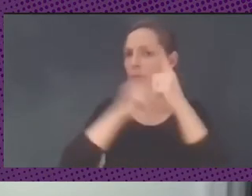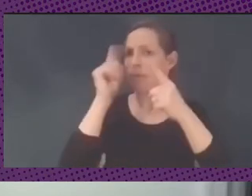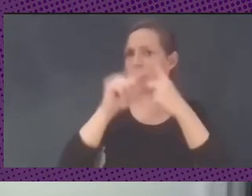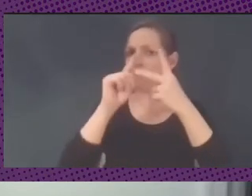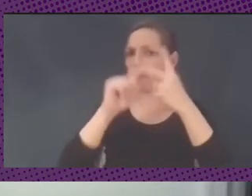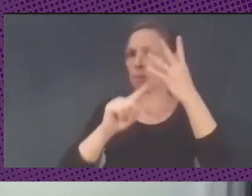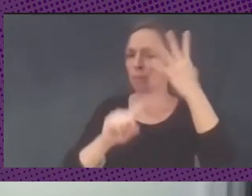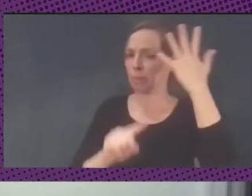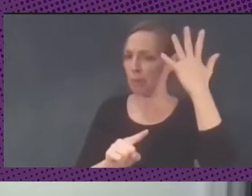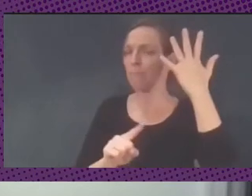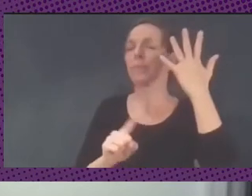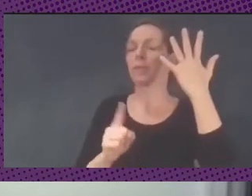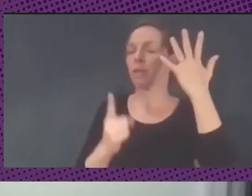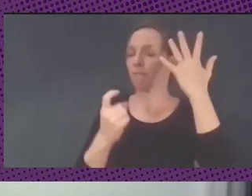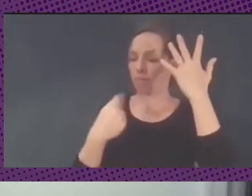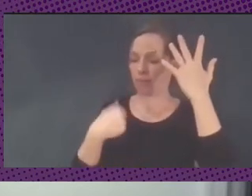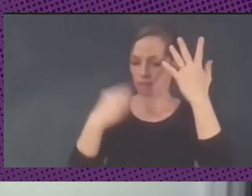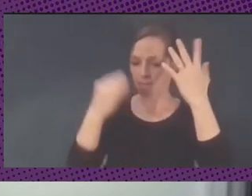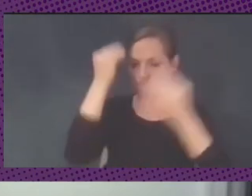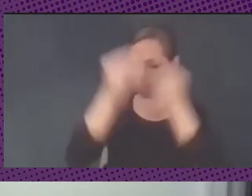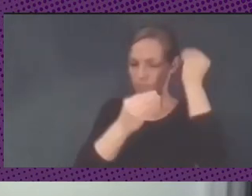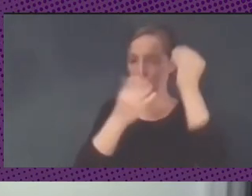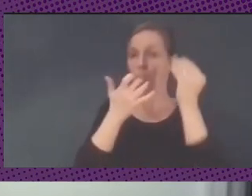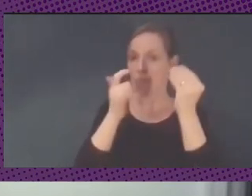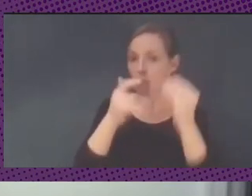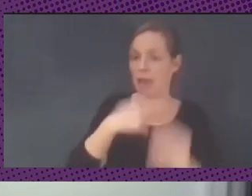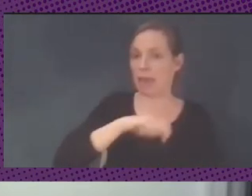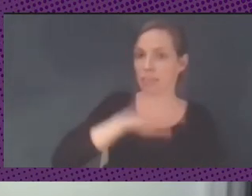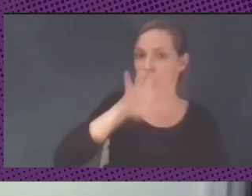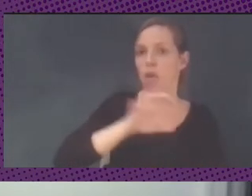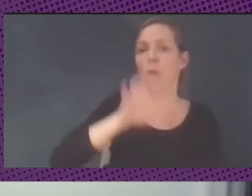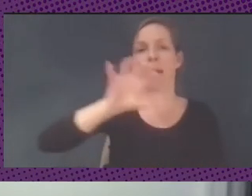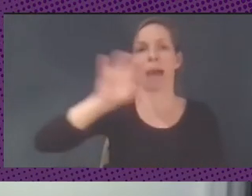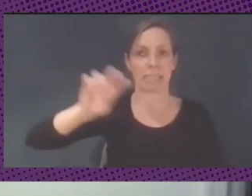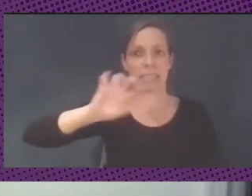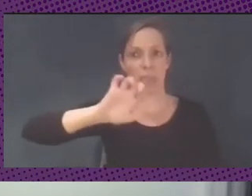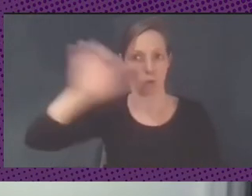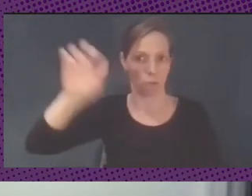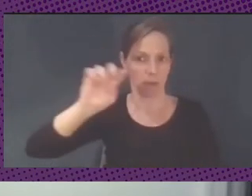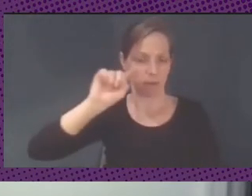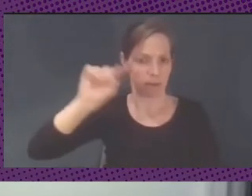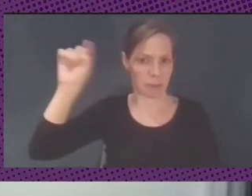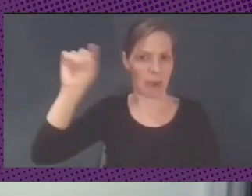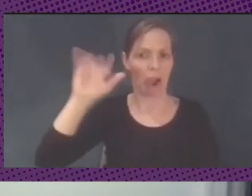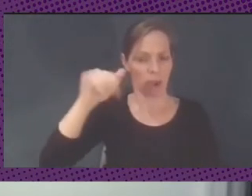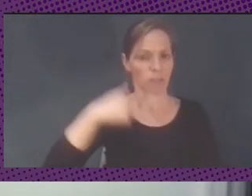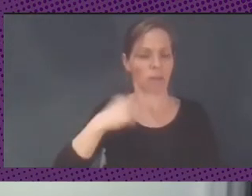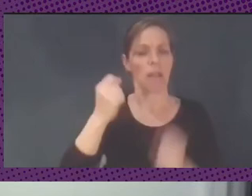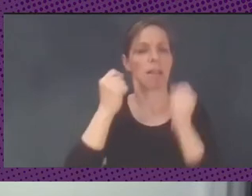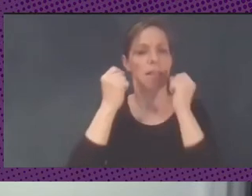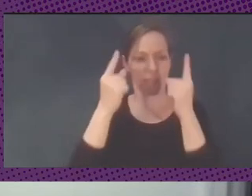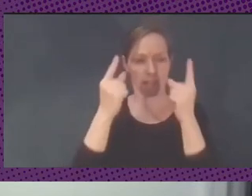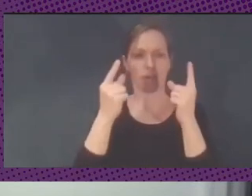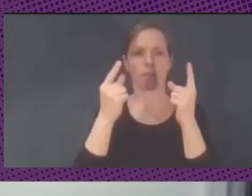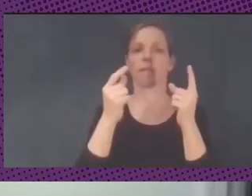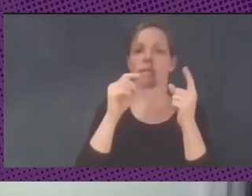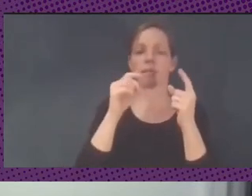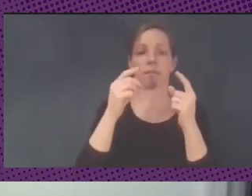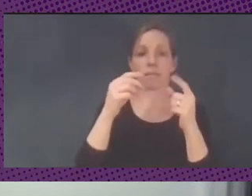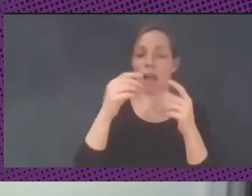vuelta a los APPs, eso en España, por ejemplo, pero en varios otros países europeos he visto esa vuelta a los APPs,